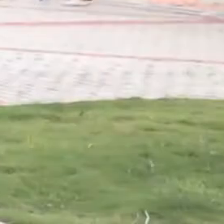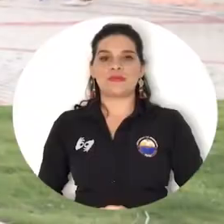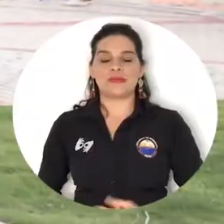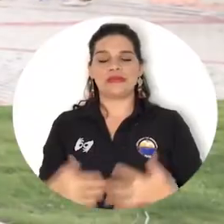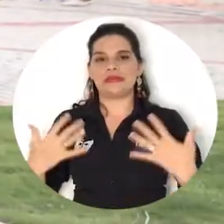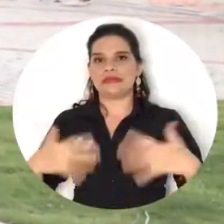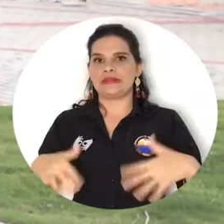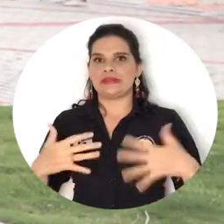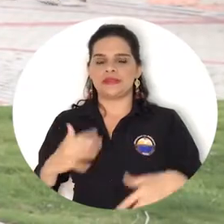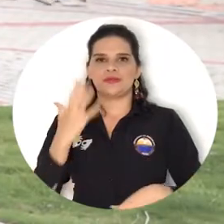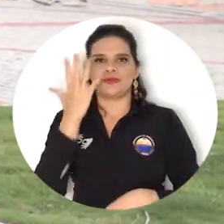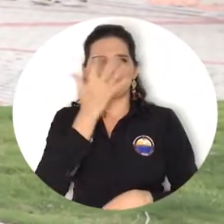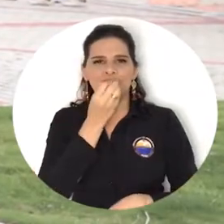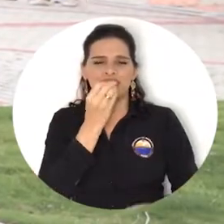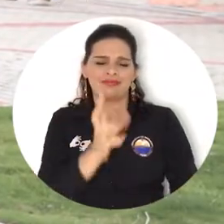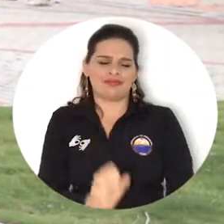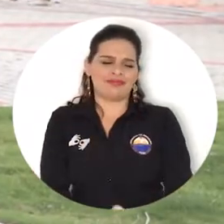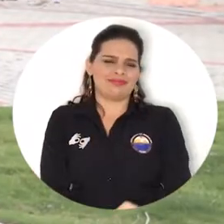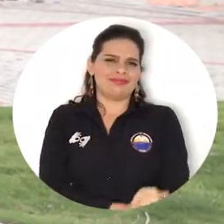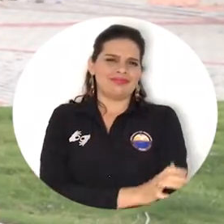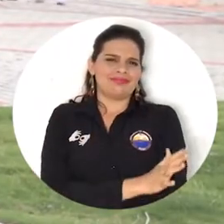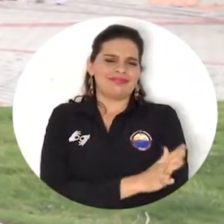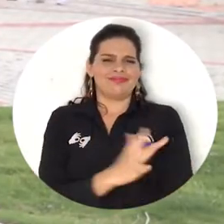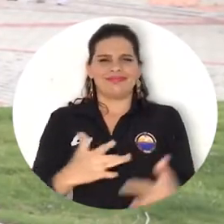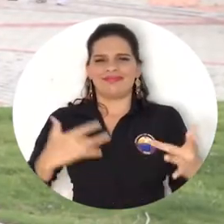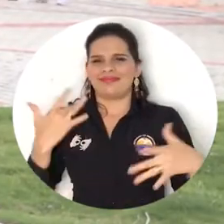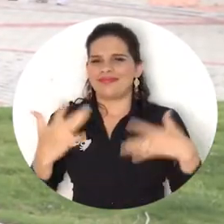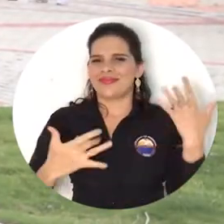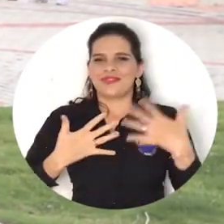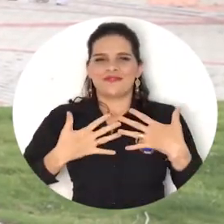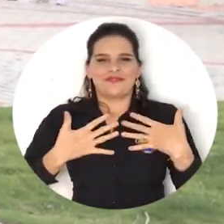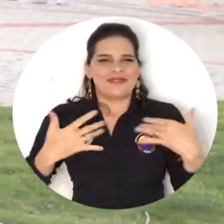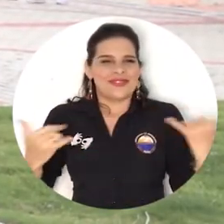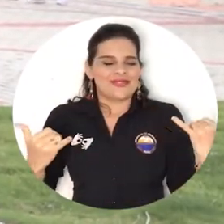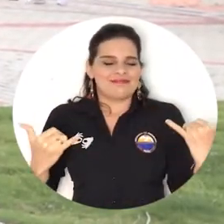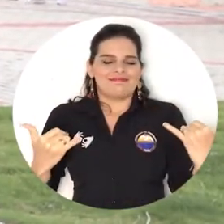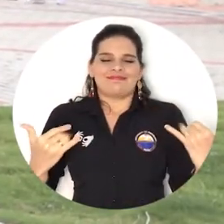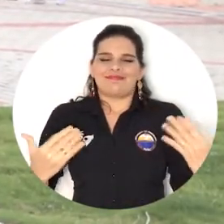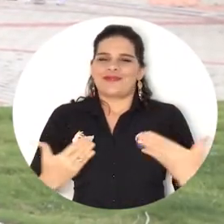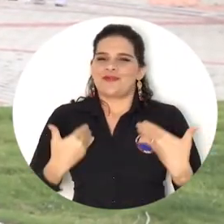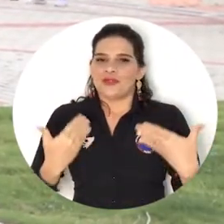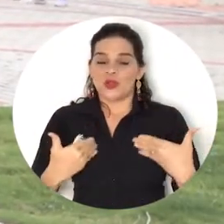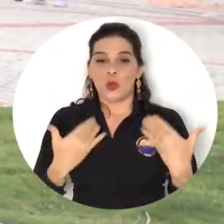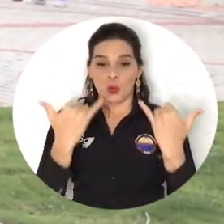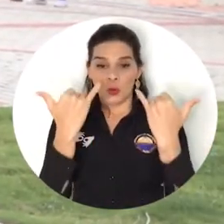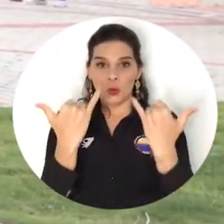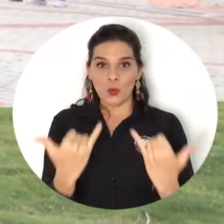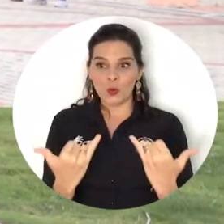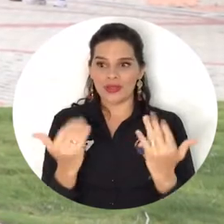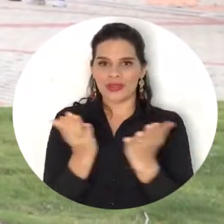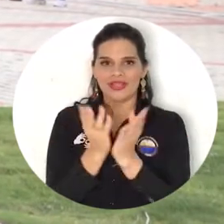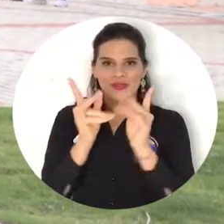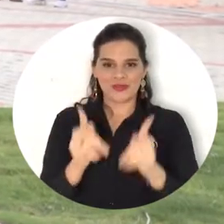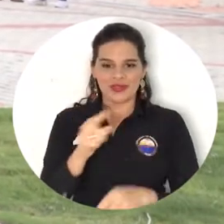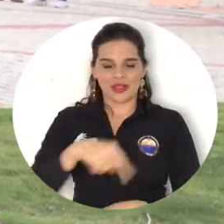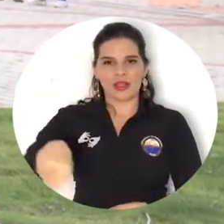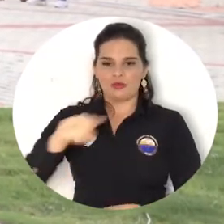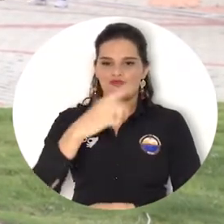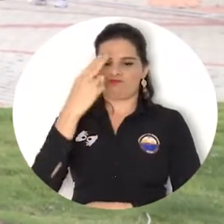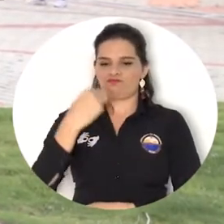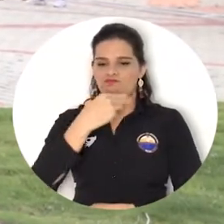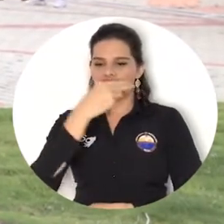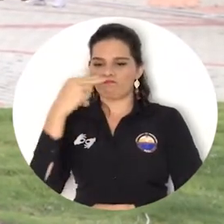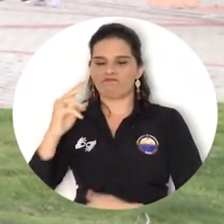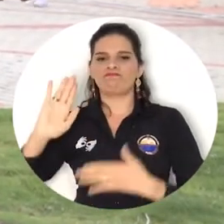Es un evento bastante emotivo que nos llena de mucha felicidad y satisfacción, pues el día de hoy estos estudiantes adquieren un